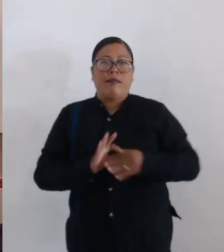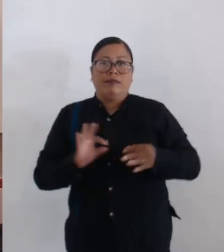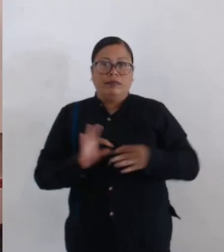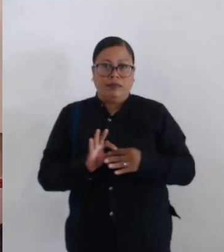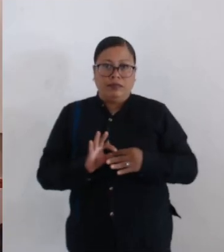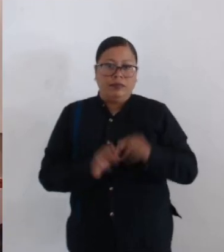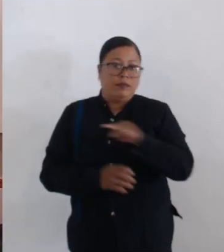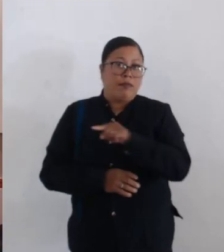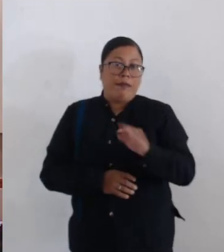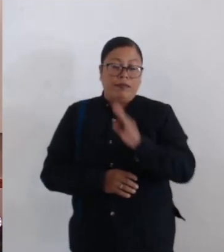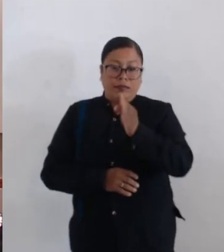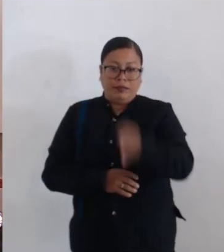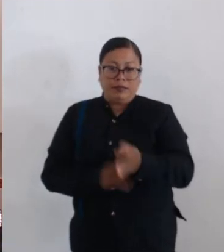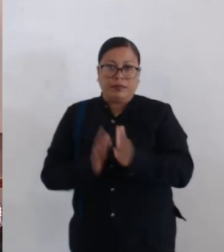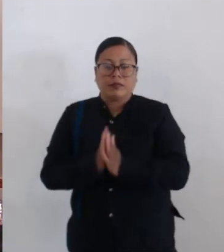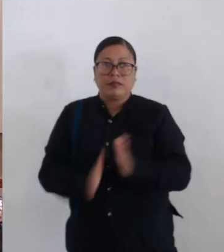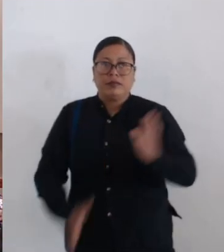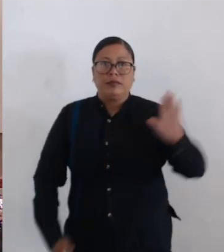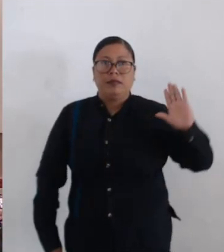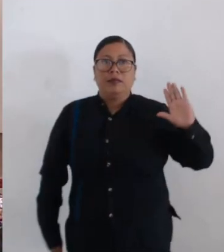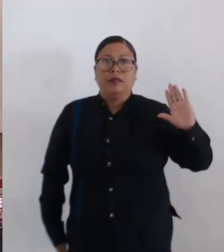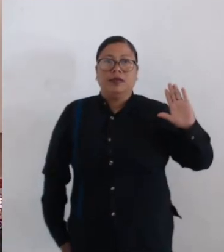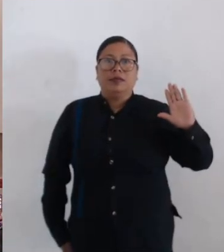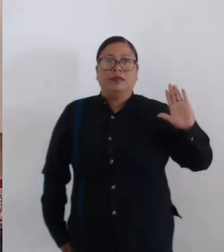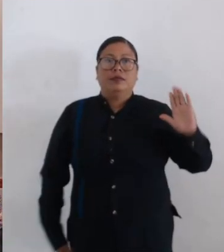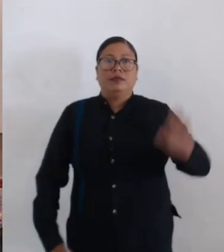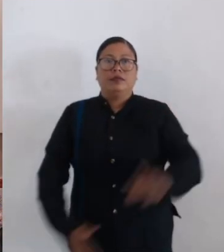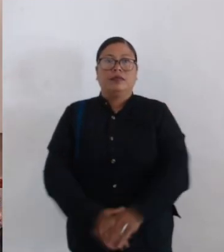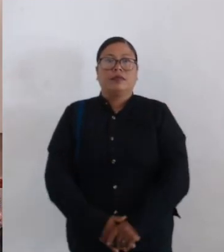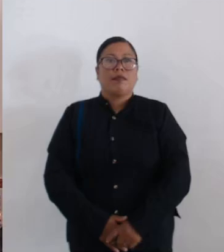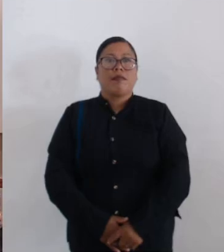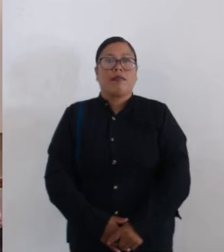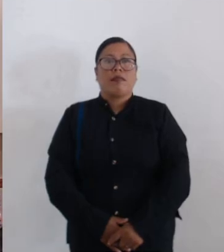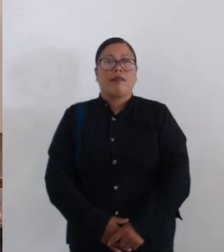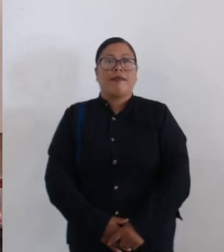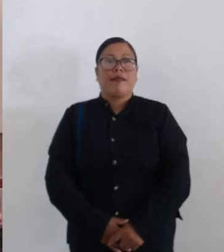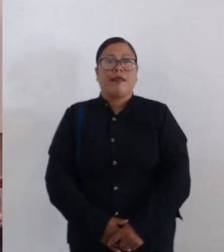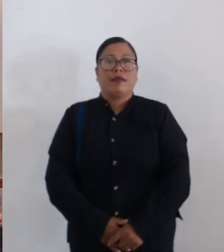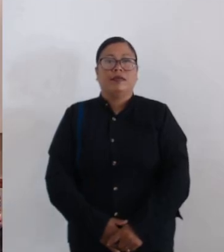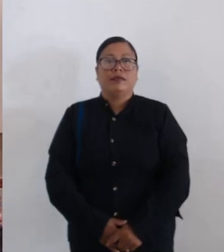de dar cuenta. Quienes estén a favor de la aprobación, sírvanse levantar la mano.